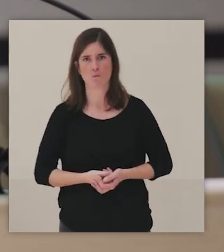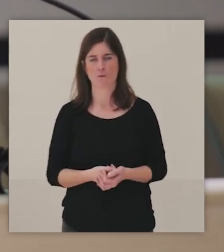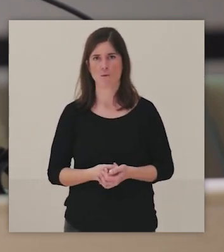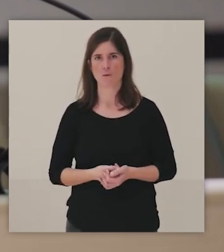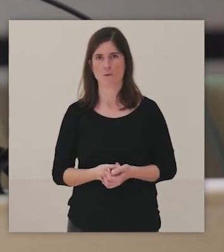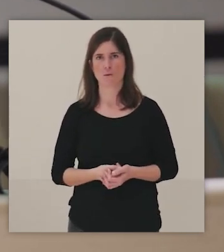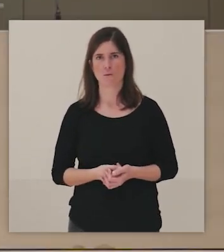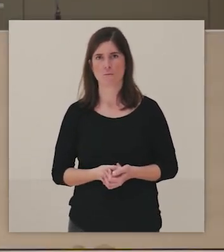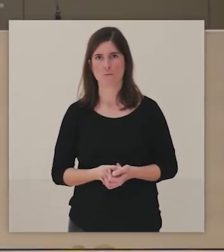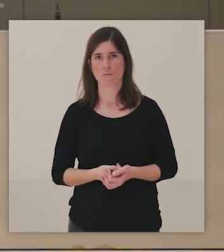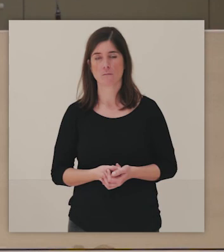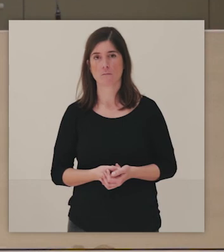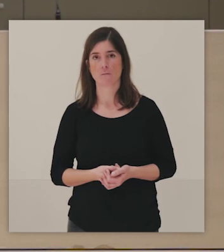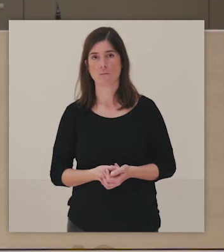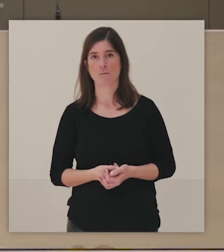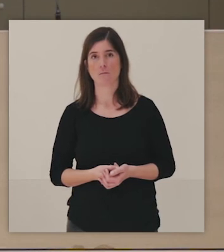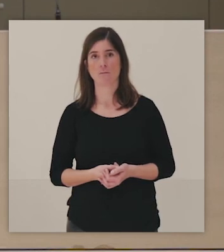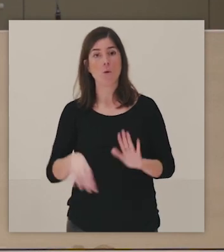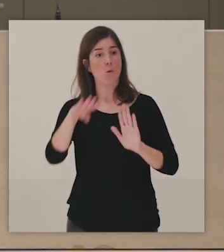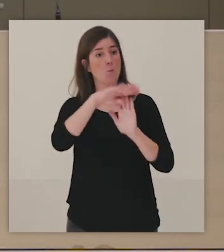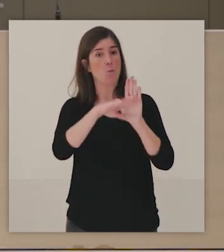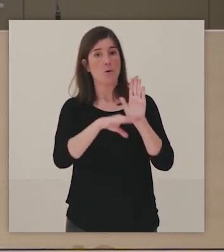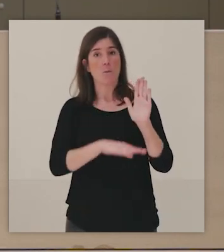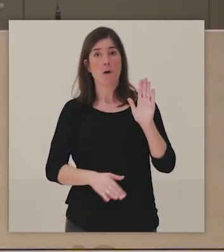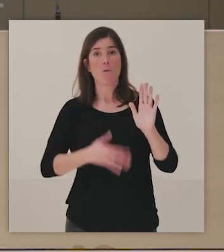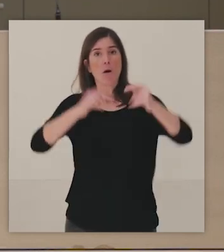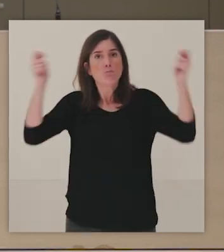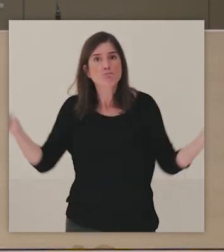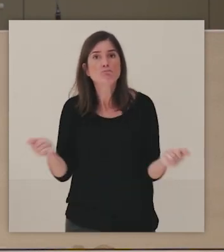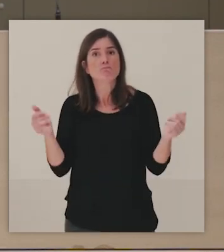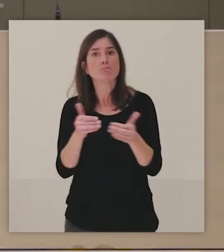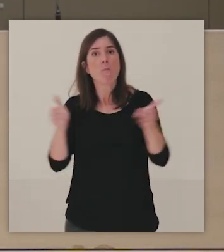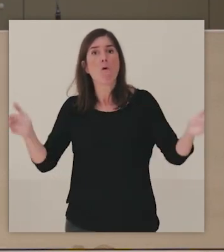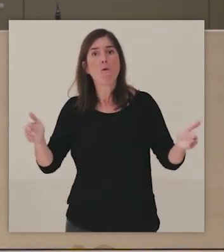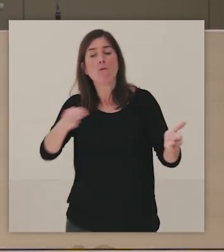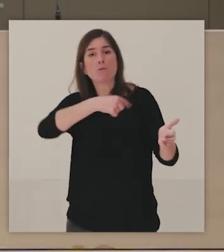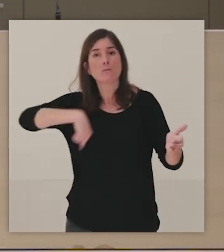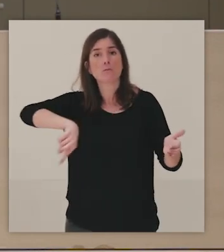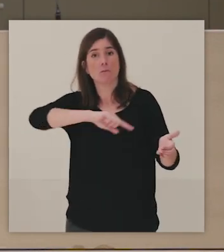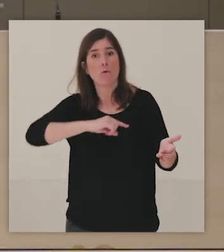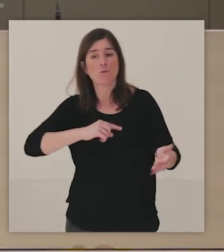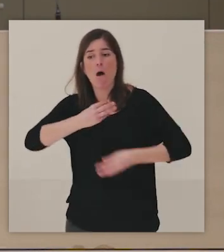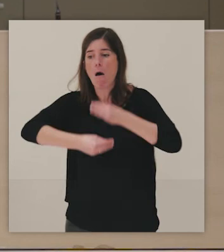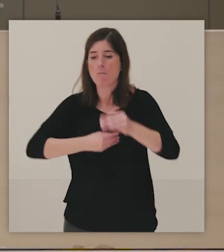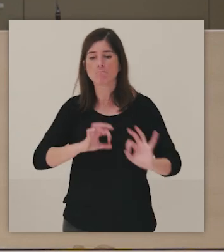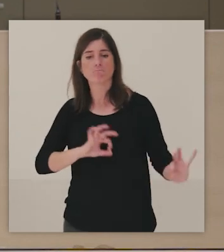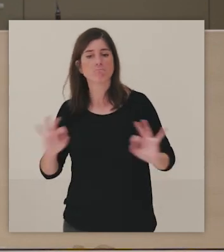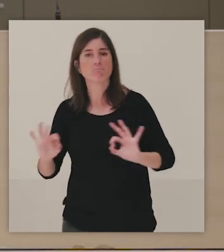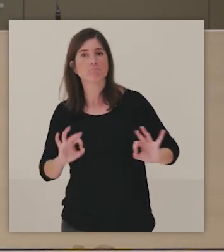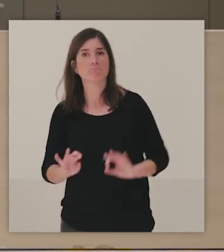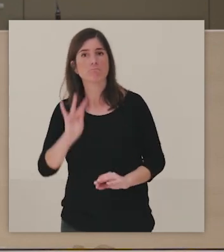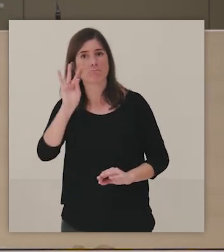odian. Podríamos lanzar el programa nosotros y ser otra vez nosotros quienes contamos cómo es